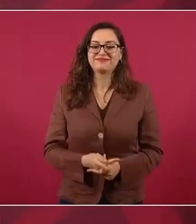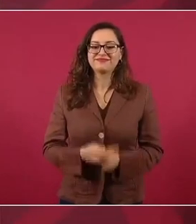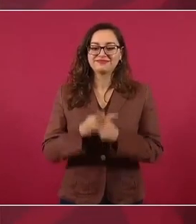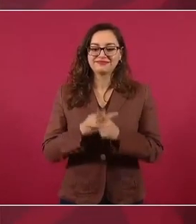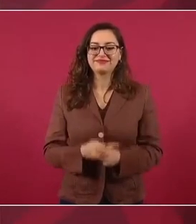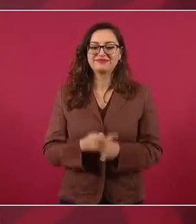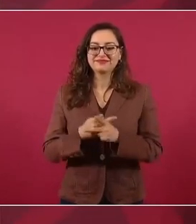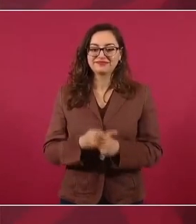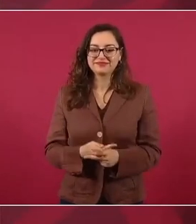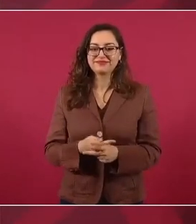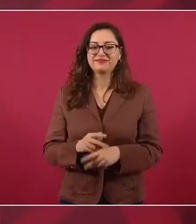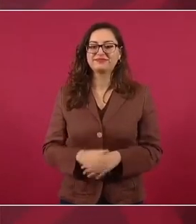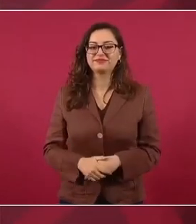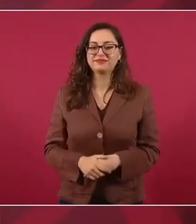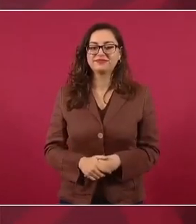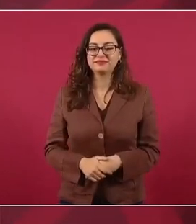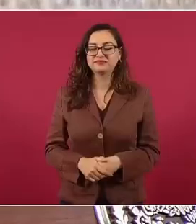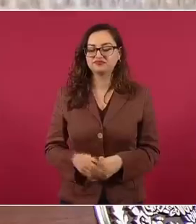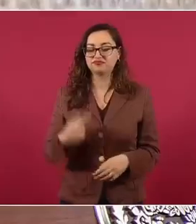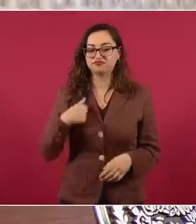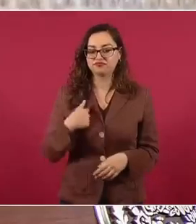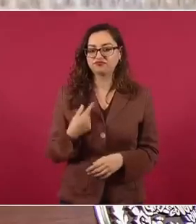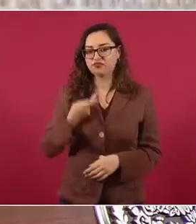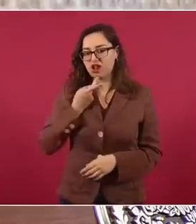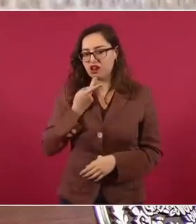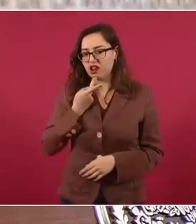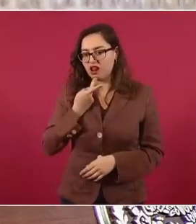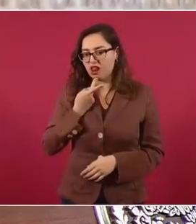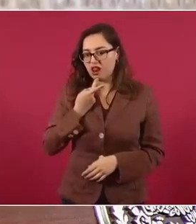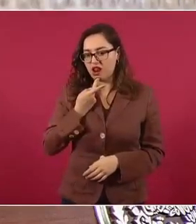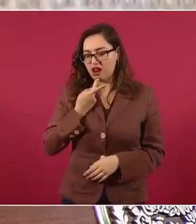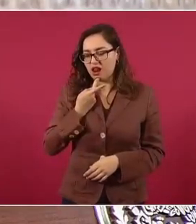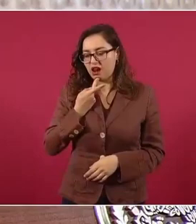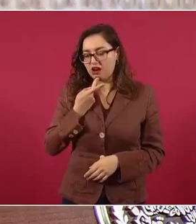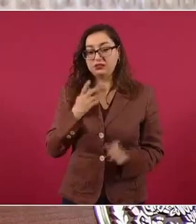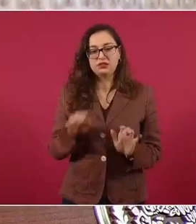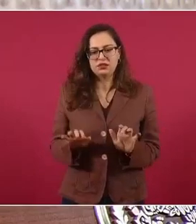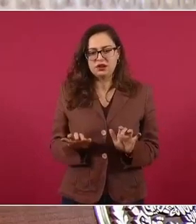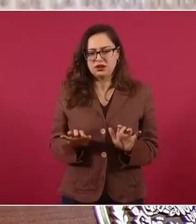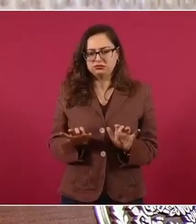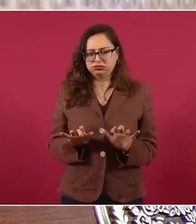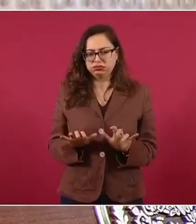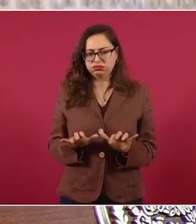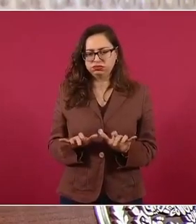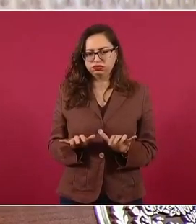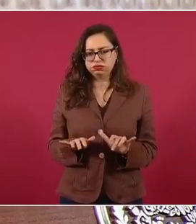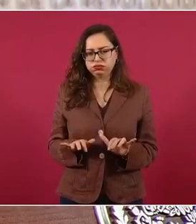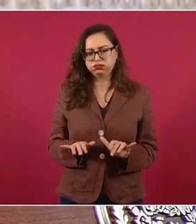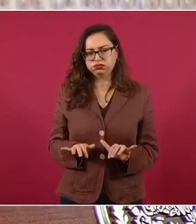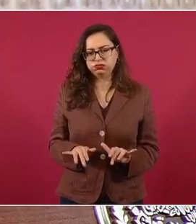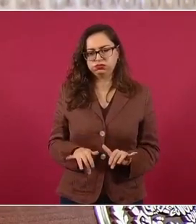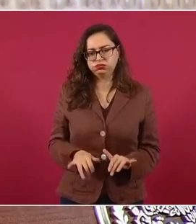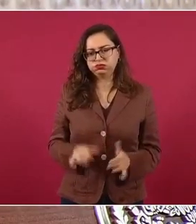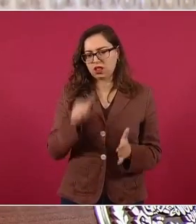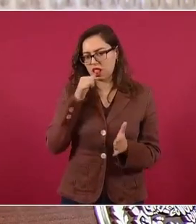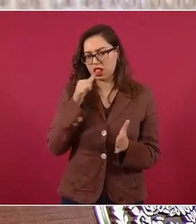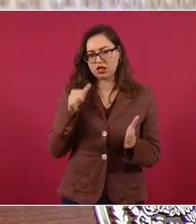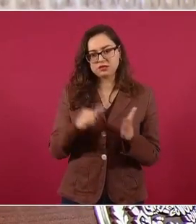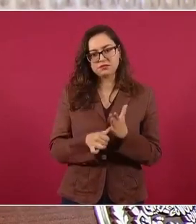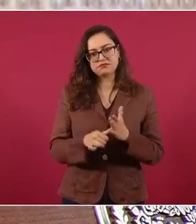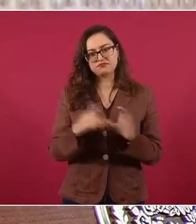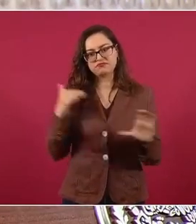Entonces, ahí va la carta y a los